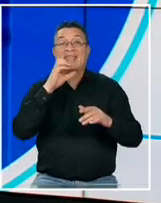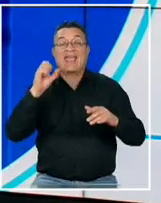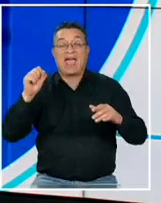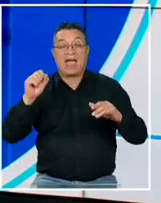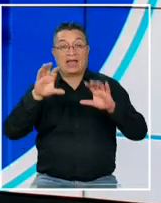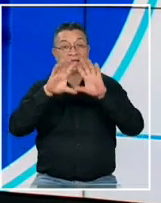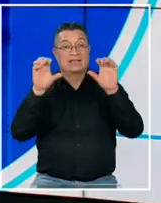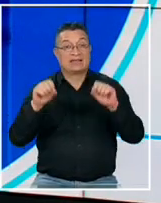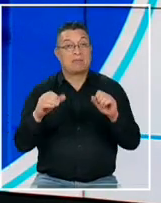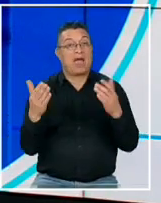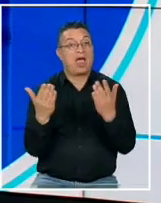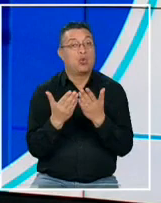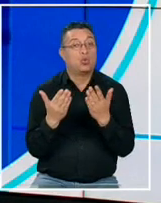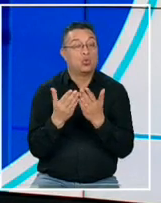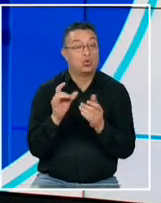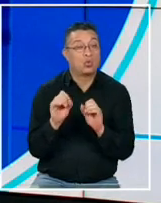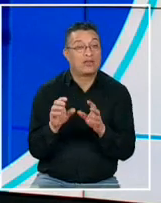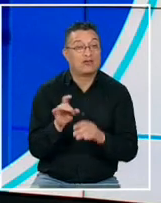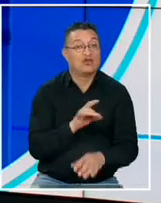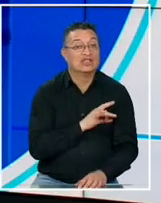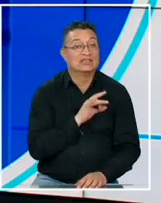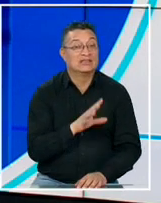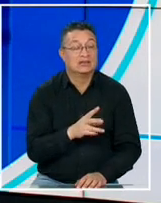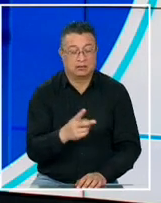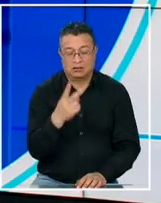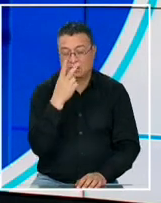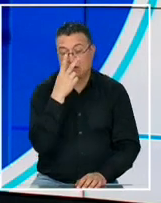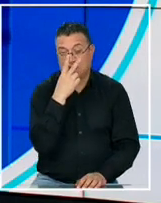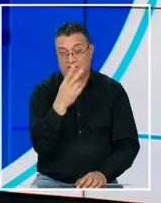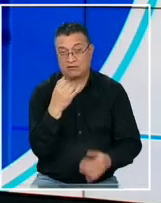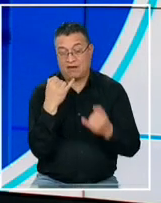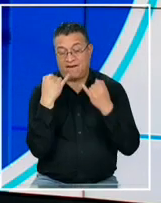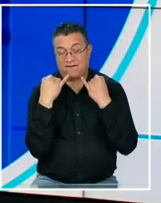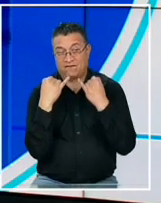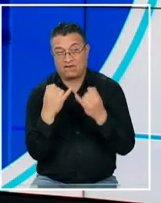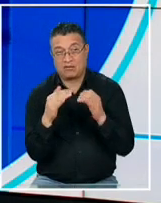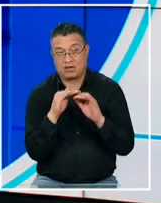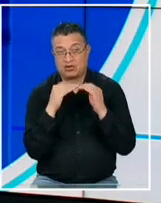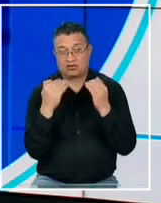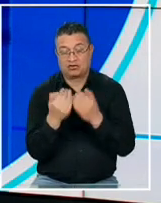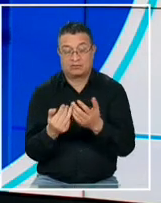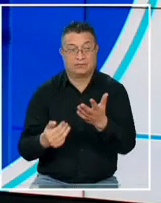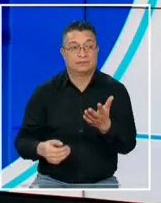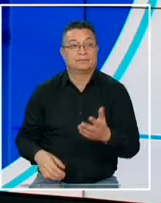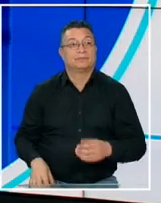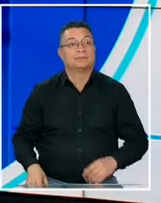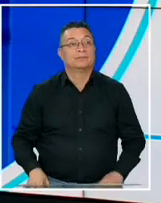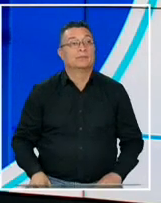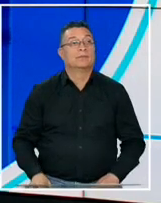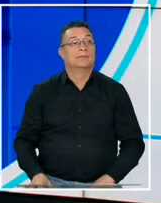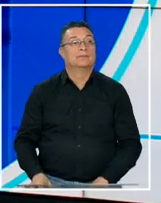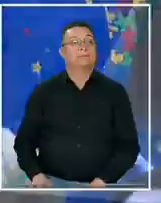educativo de nuestro país lo vemos en el informe 24 de Natalie Catalán y Diana Allendes